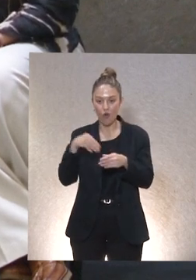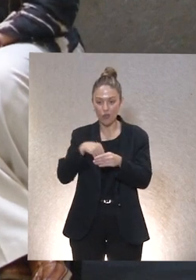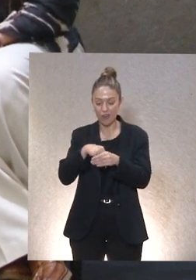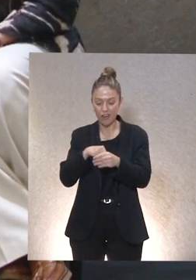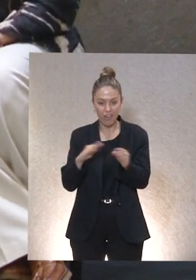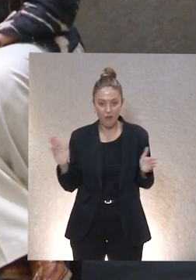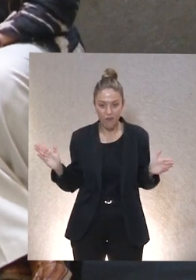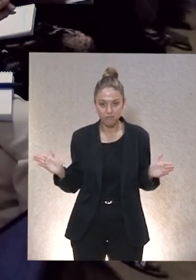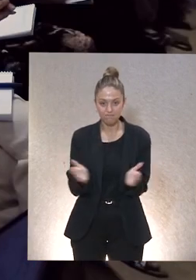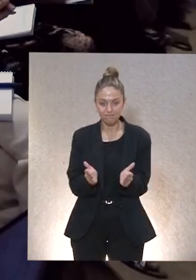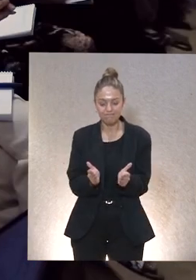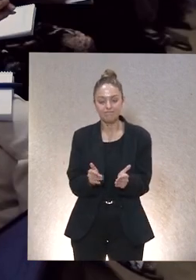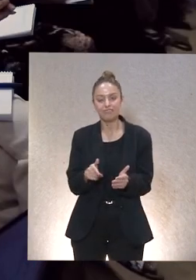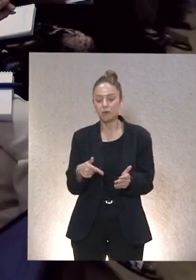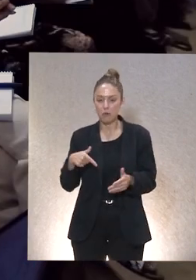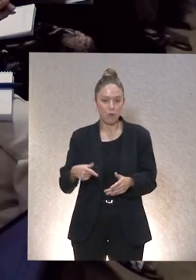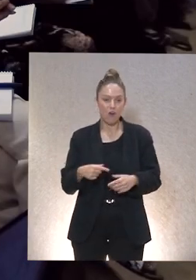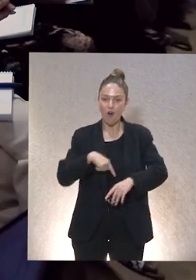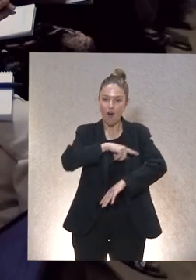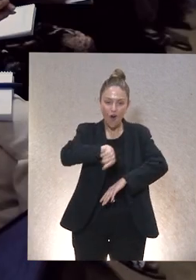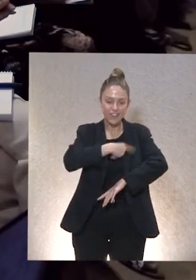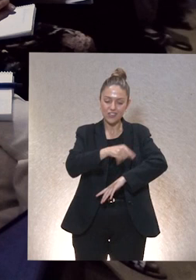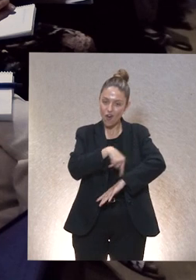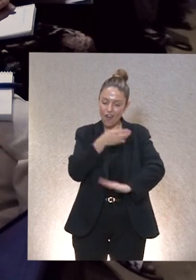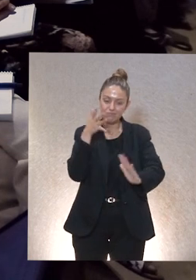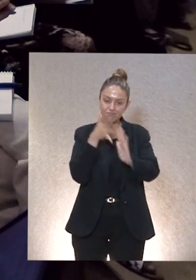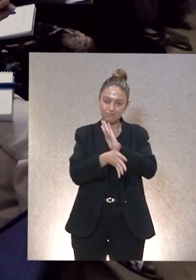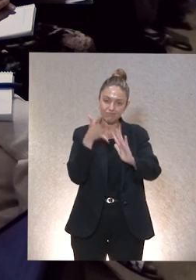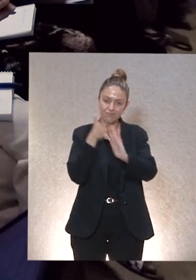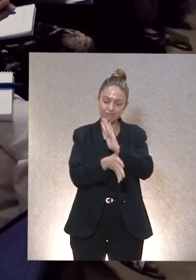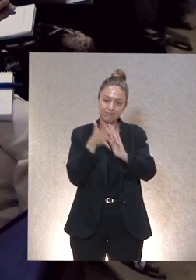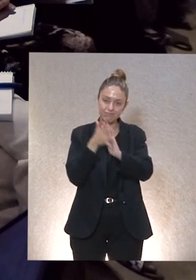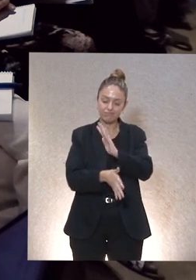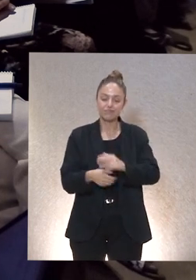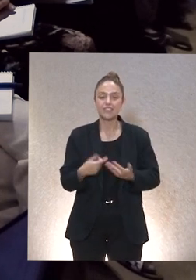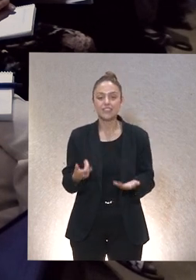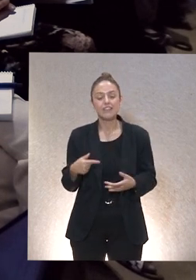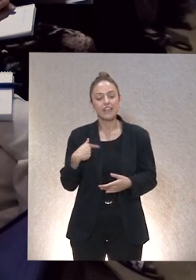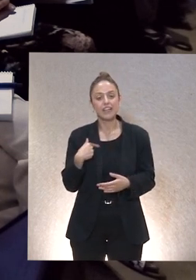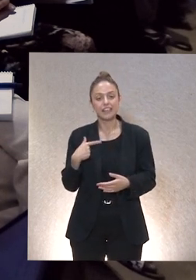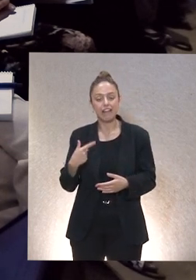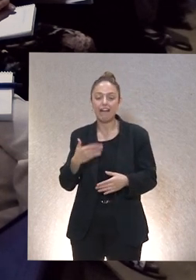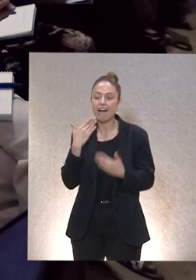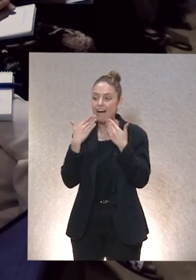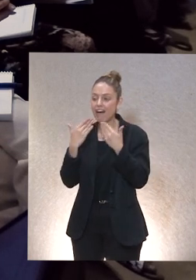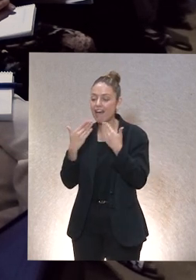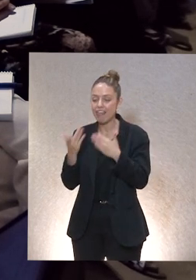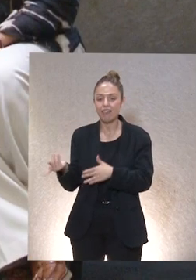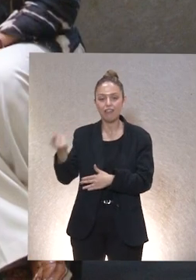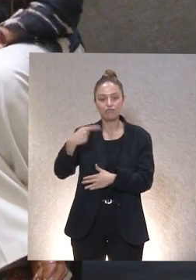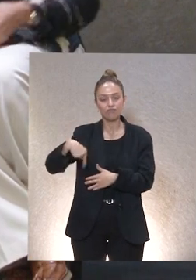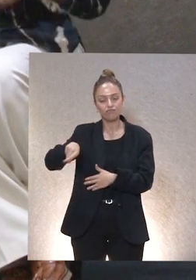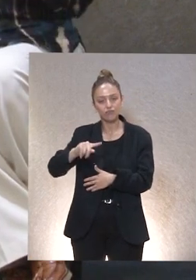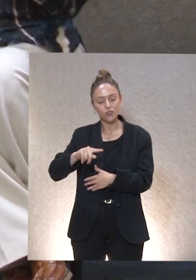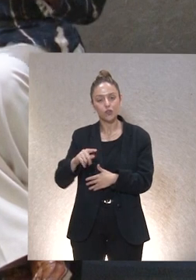que podríamos estar horas y horas escuchándote y te agradecemos todo lo compartido también nos agradecemos a todos vosotros